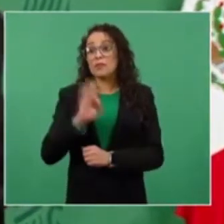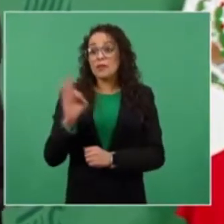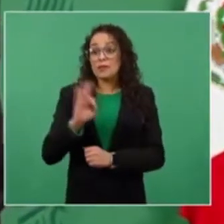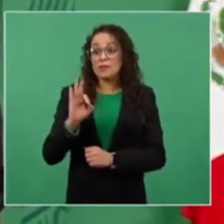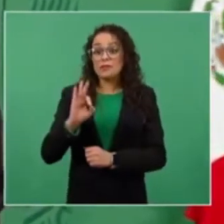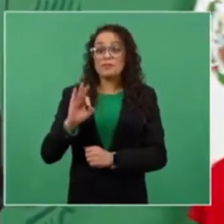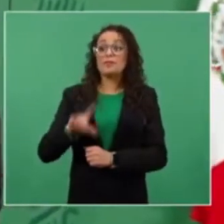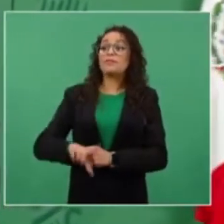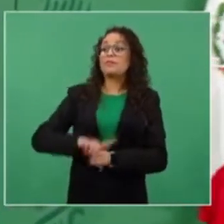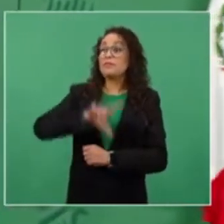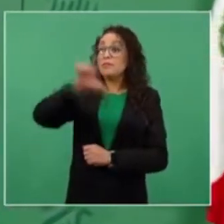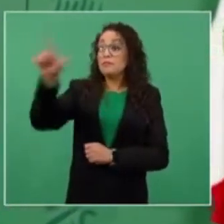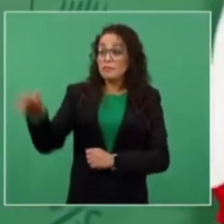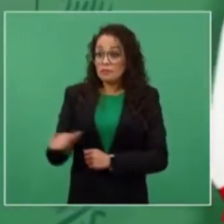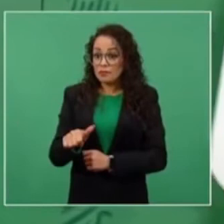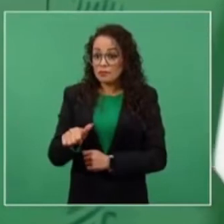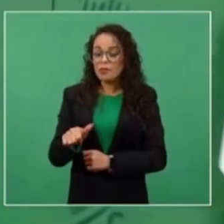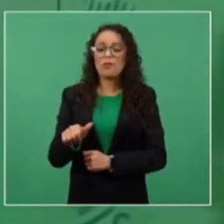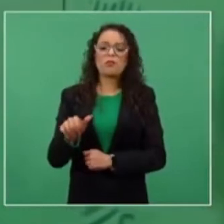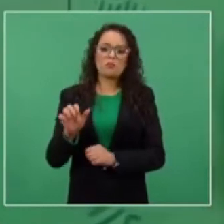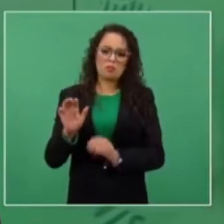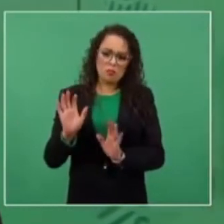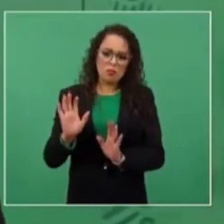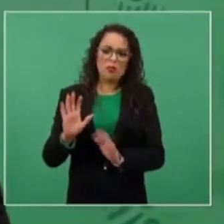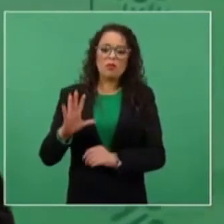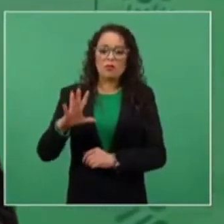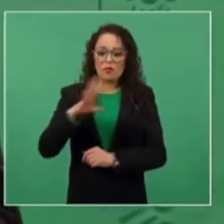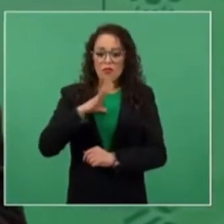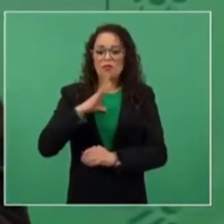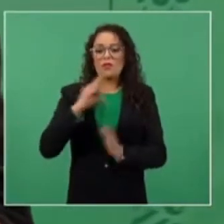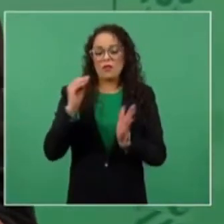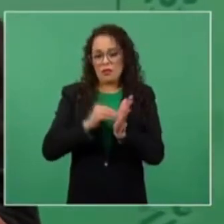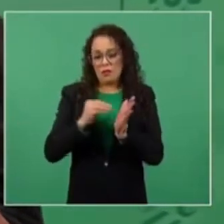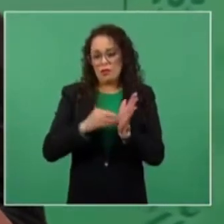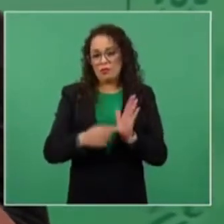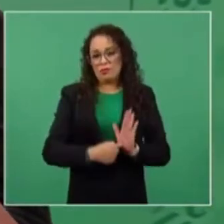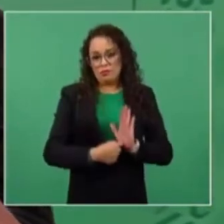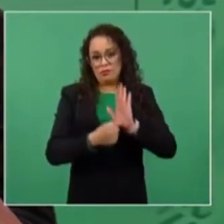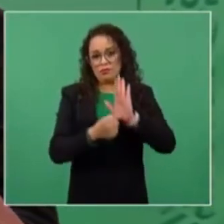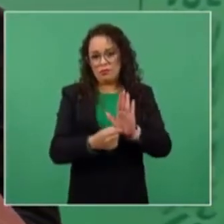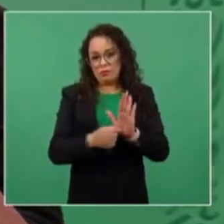vigente el mandato constitucional